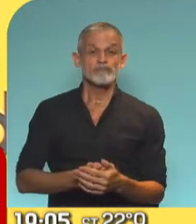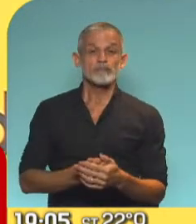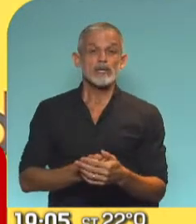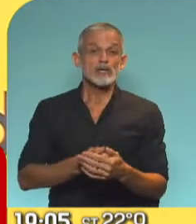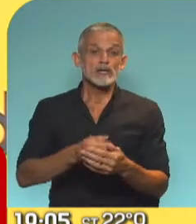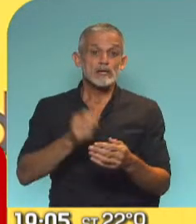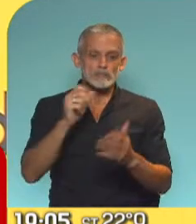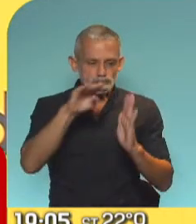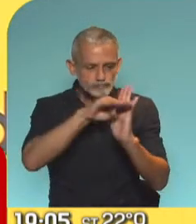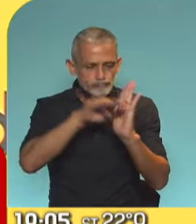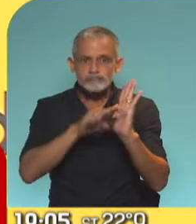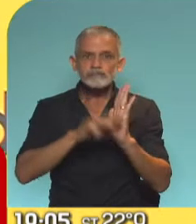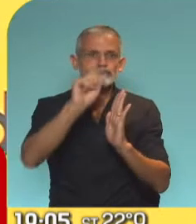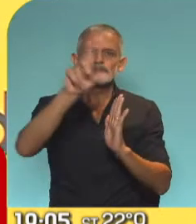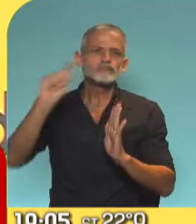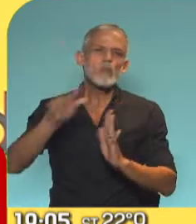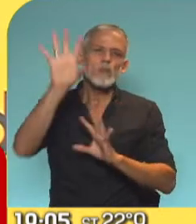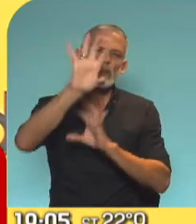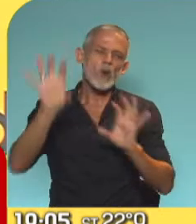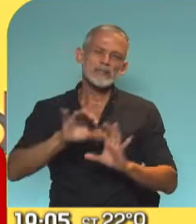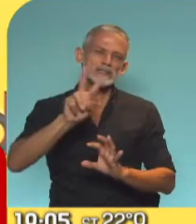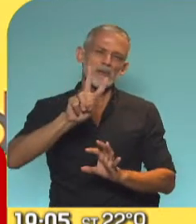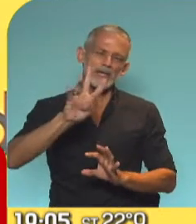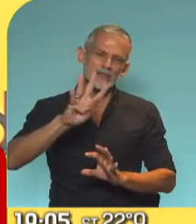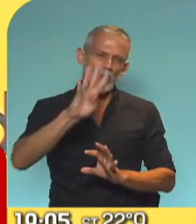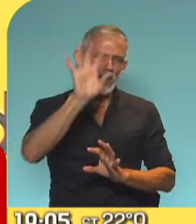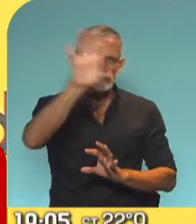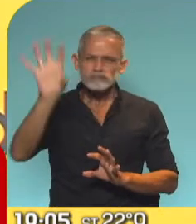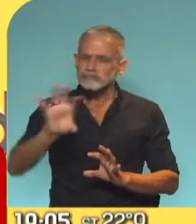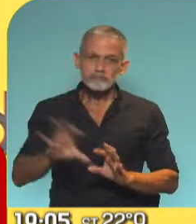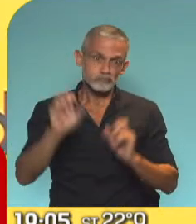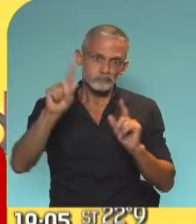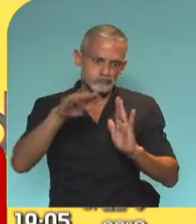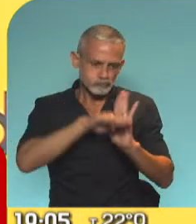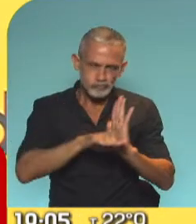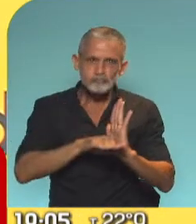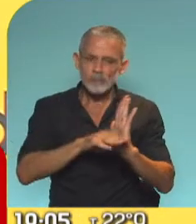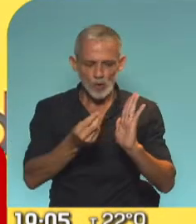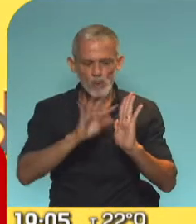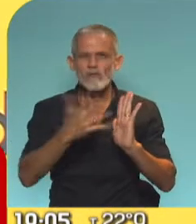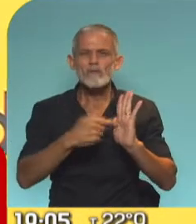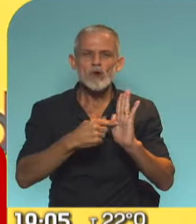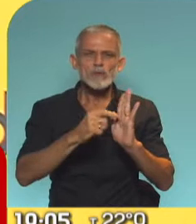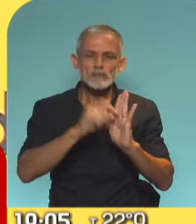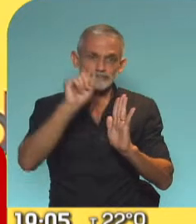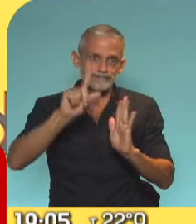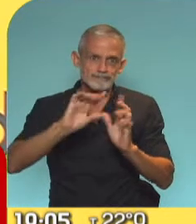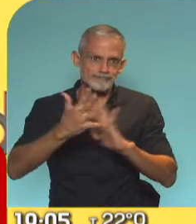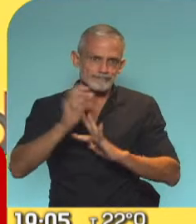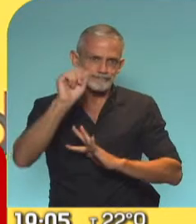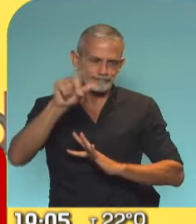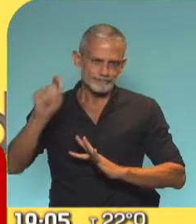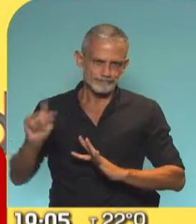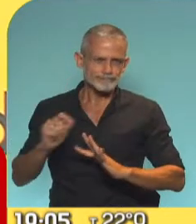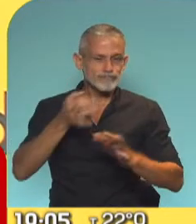cada uno de los protocolos en cada una de las 24 jurisdicciones educativas. Por supuesto, conversamos estos aspectos